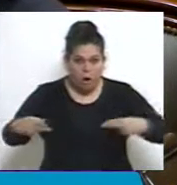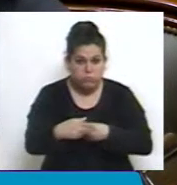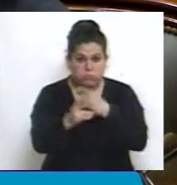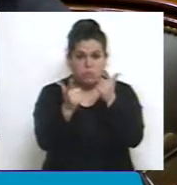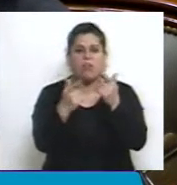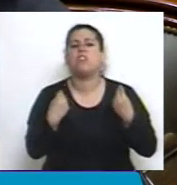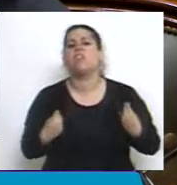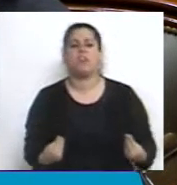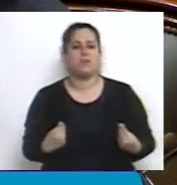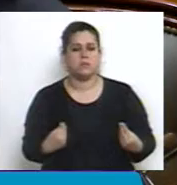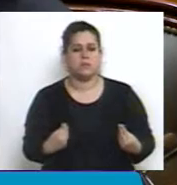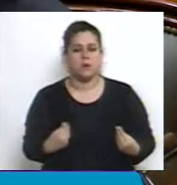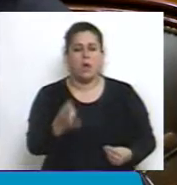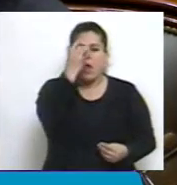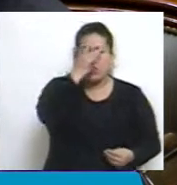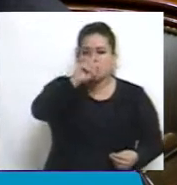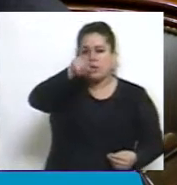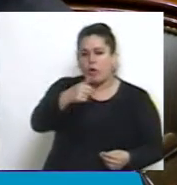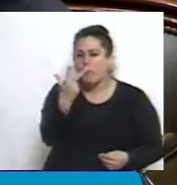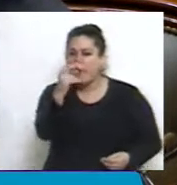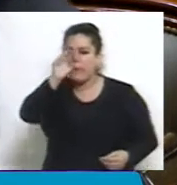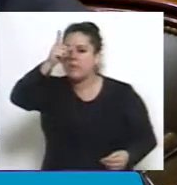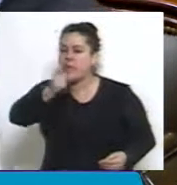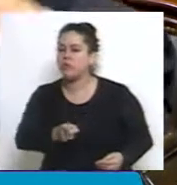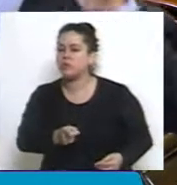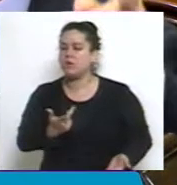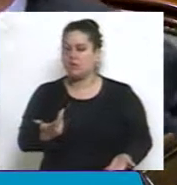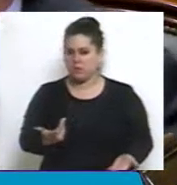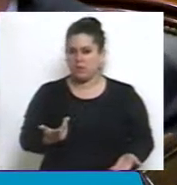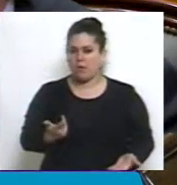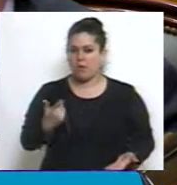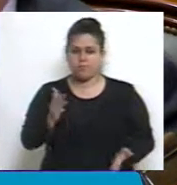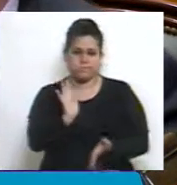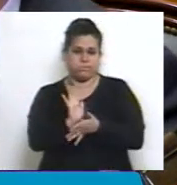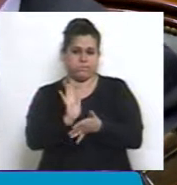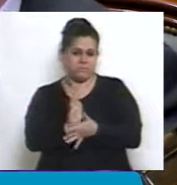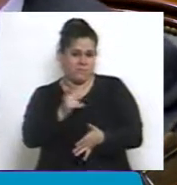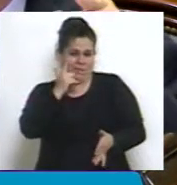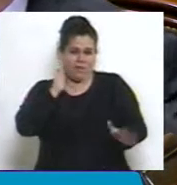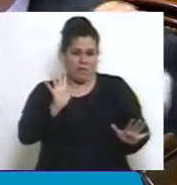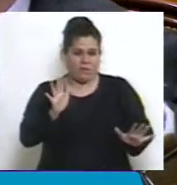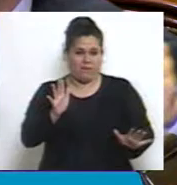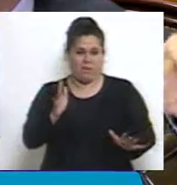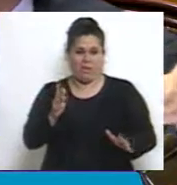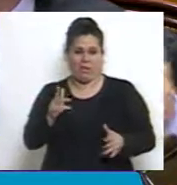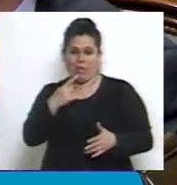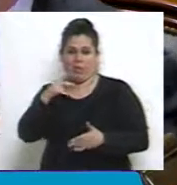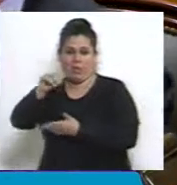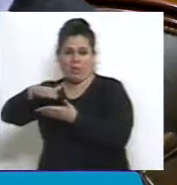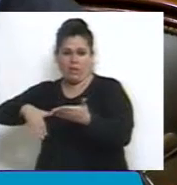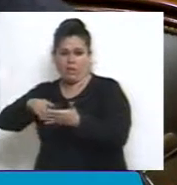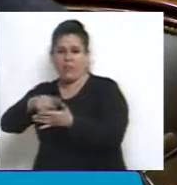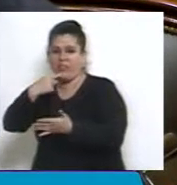está. El 12,20%, ni siquiera se acerca a la mentirosa meta del 14